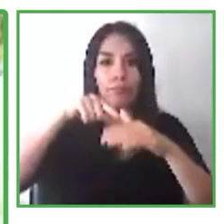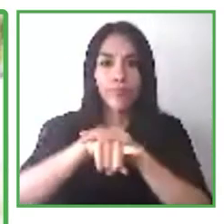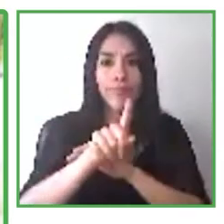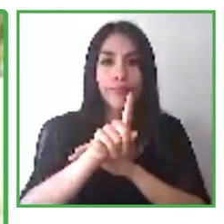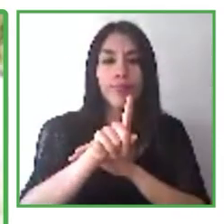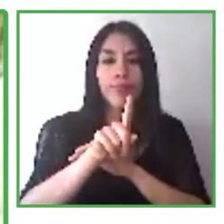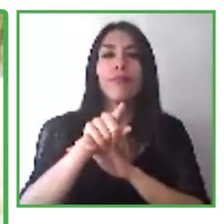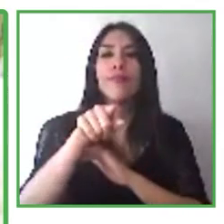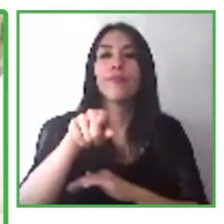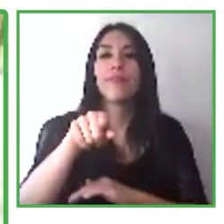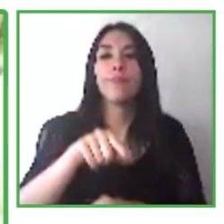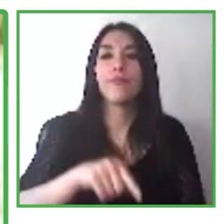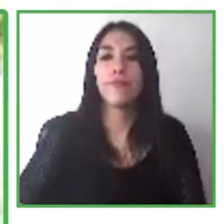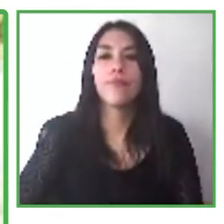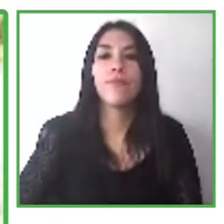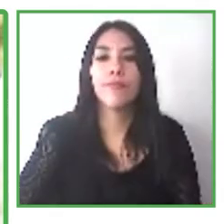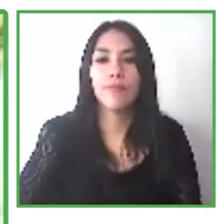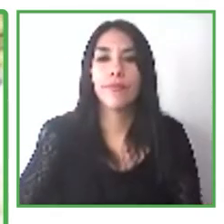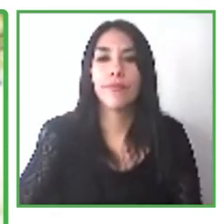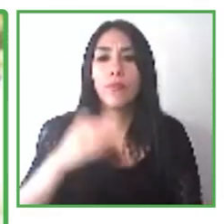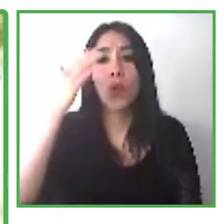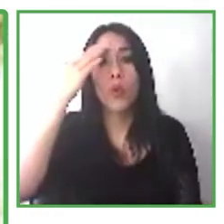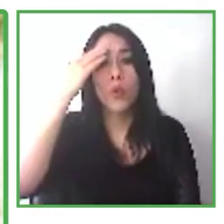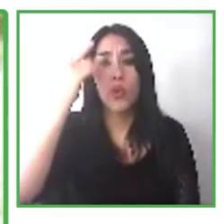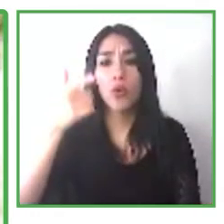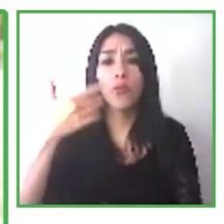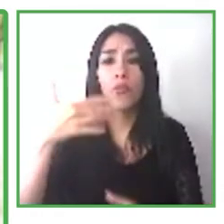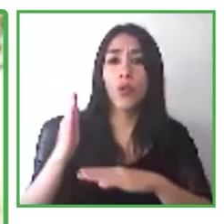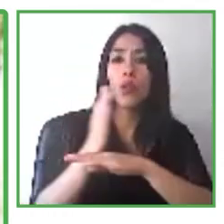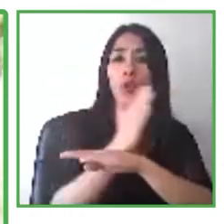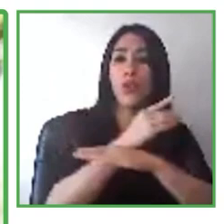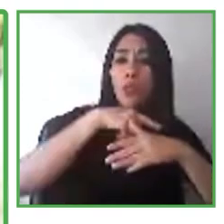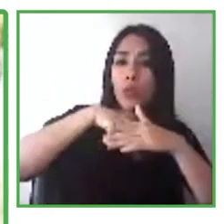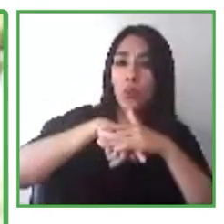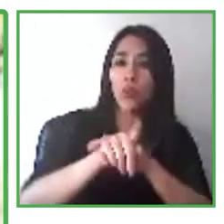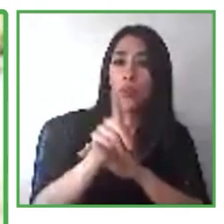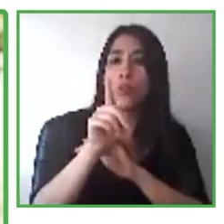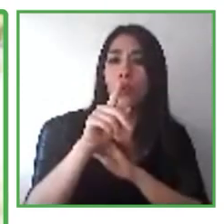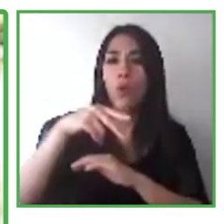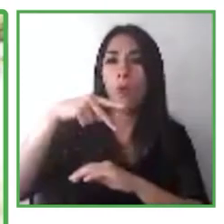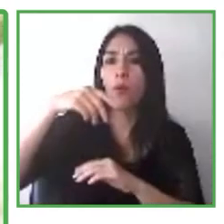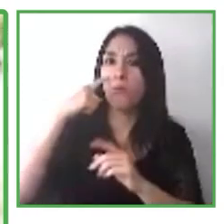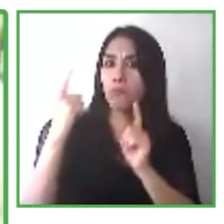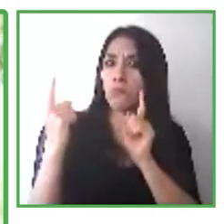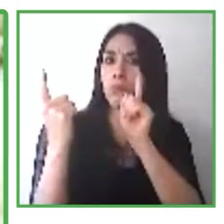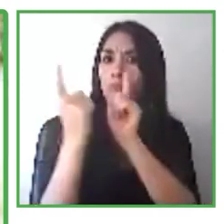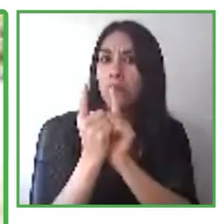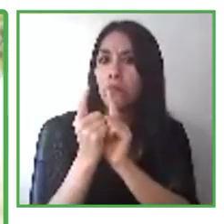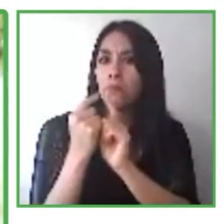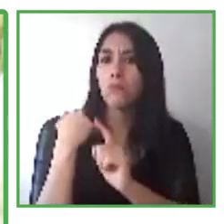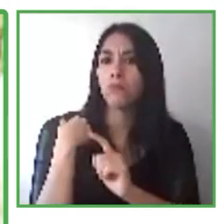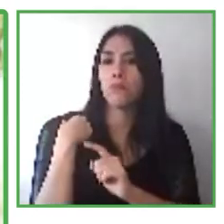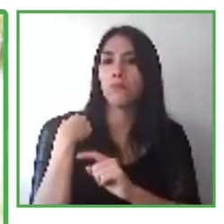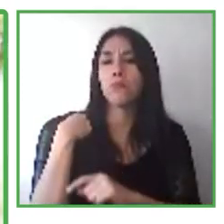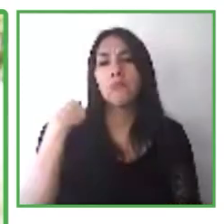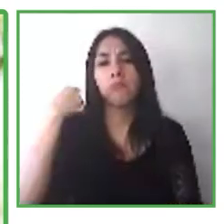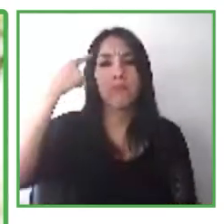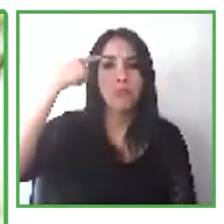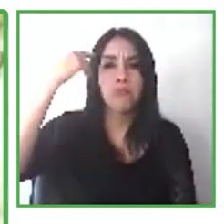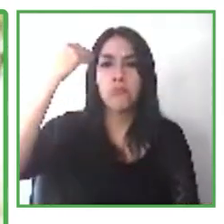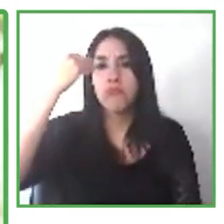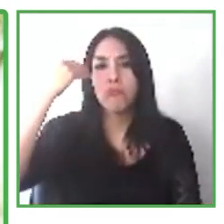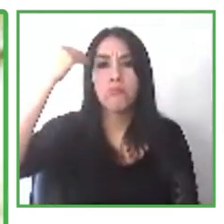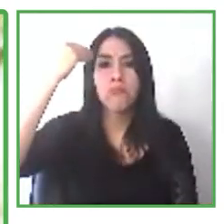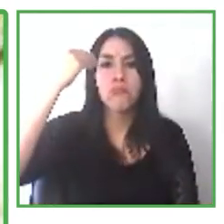Antes de llegar a Poeta pensaba solamente en que me iba a dedicar a